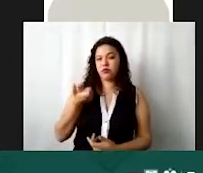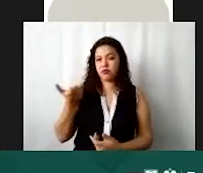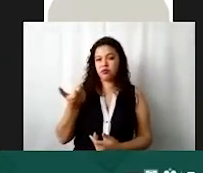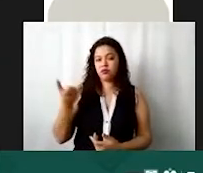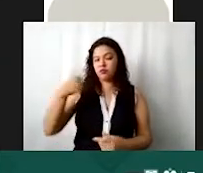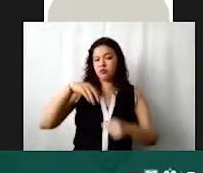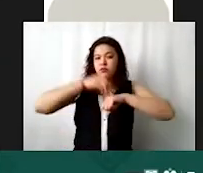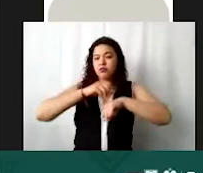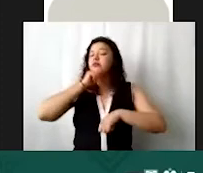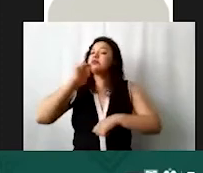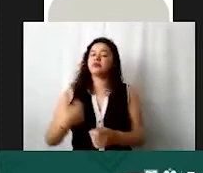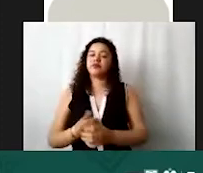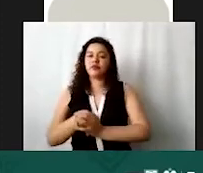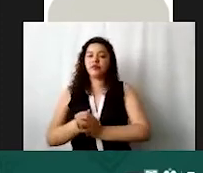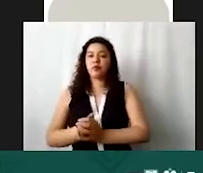incluyen